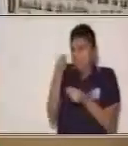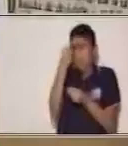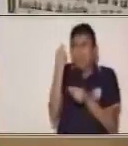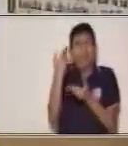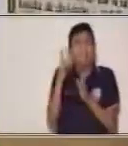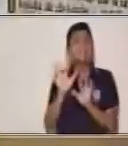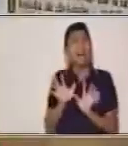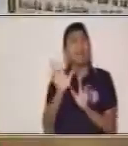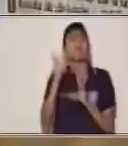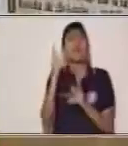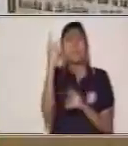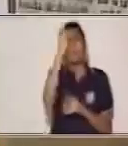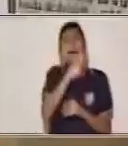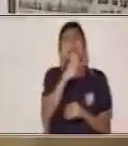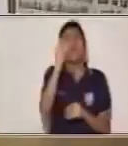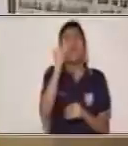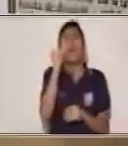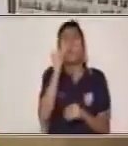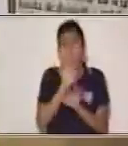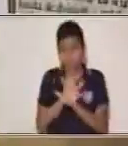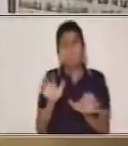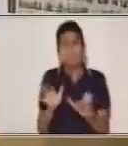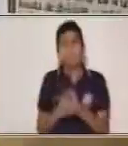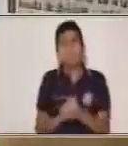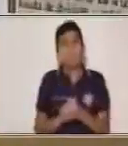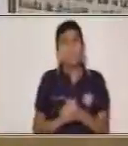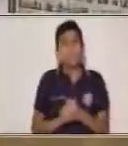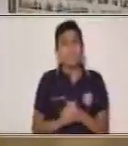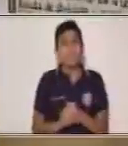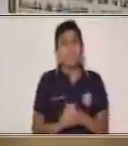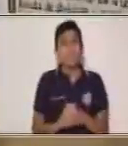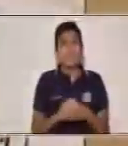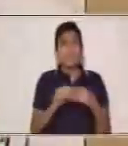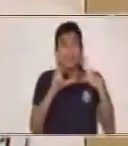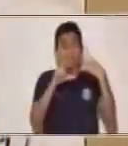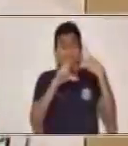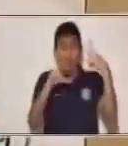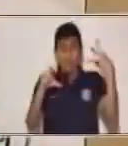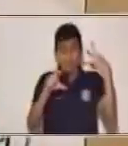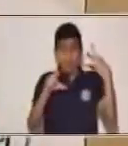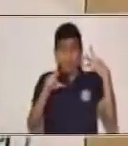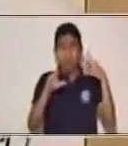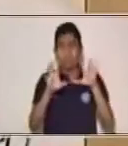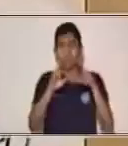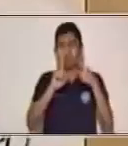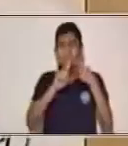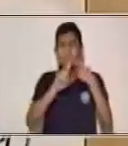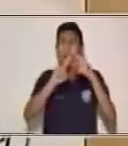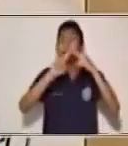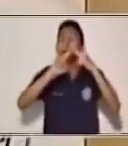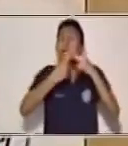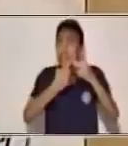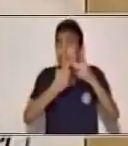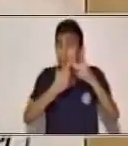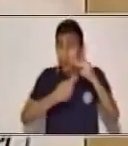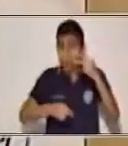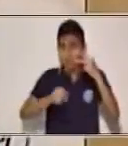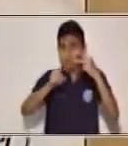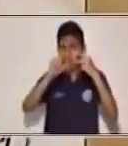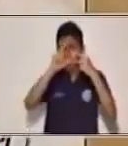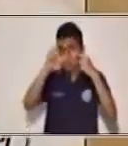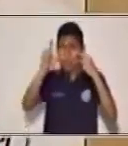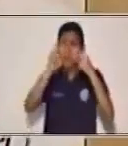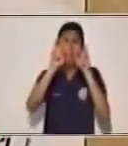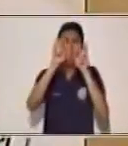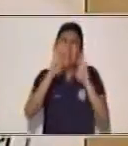Muy bien. Entonces, la estructura de un cuento consta de inicio, que es donde empieza la historia. Aquí se